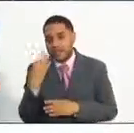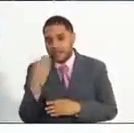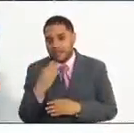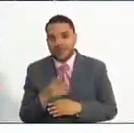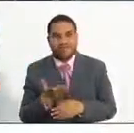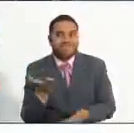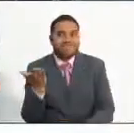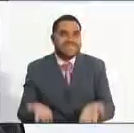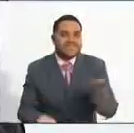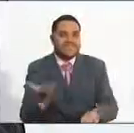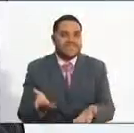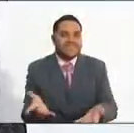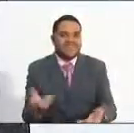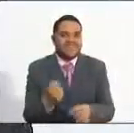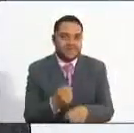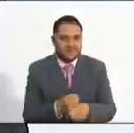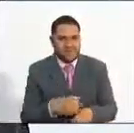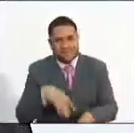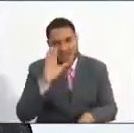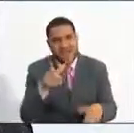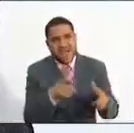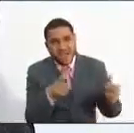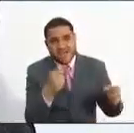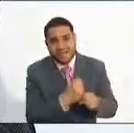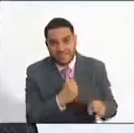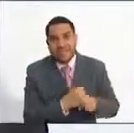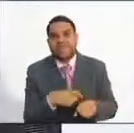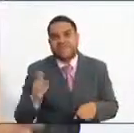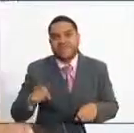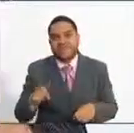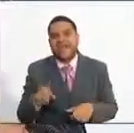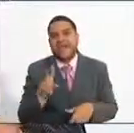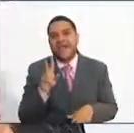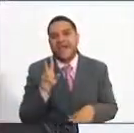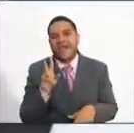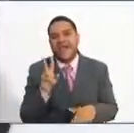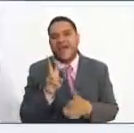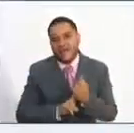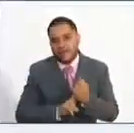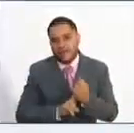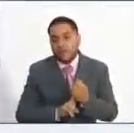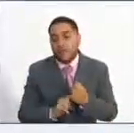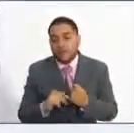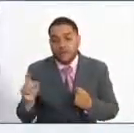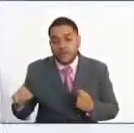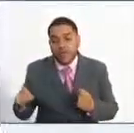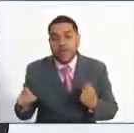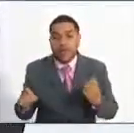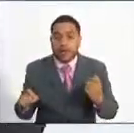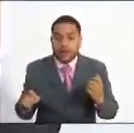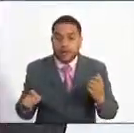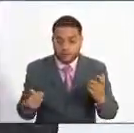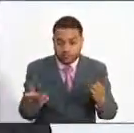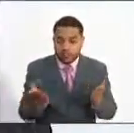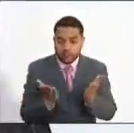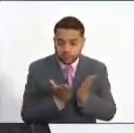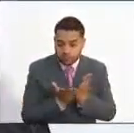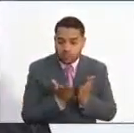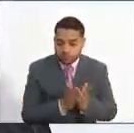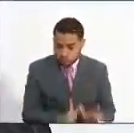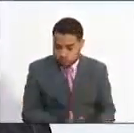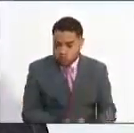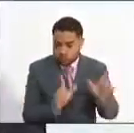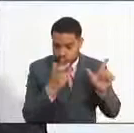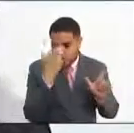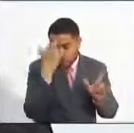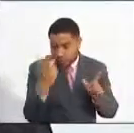depende del empleo, pero regularmente casi todos los empleos hablan de requisitos de estudios y de experiencia. Todos hablan de